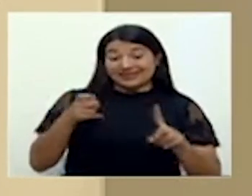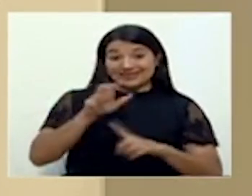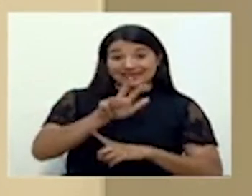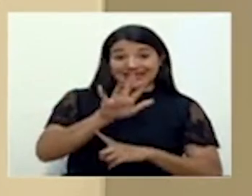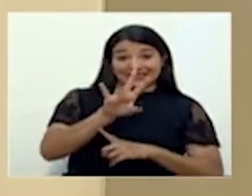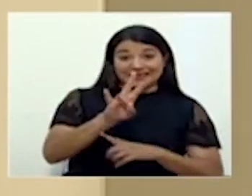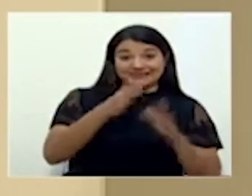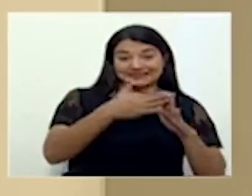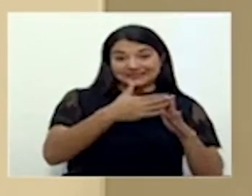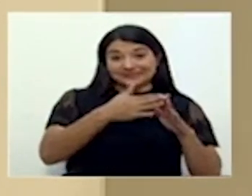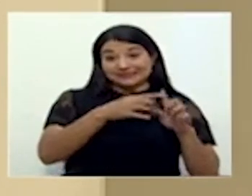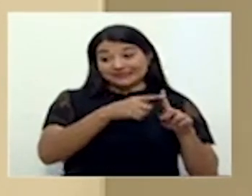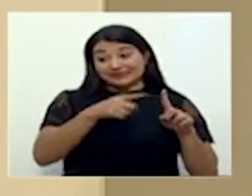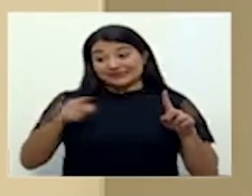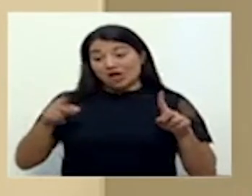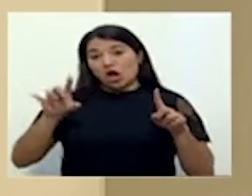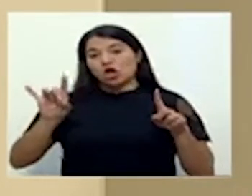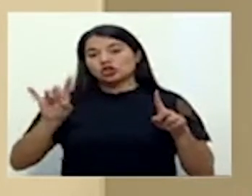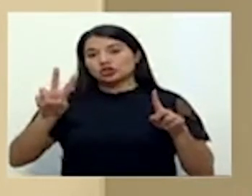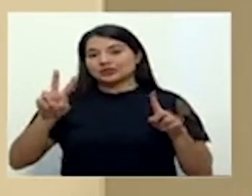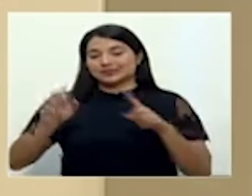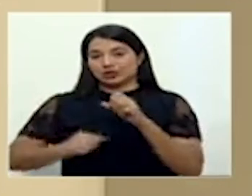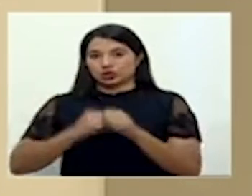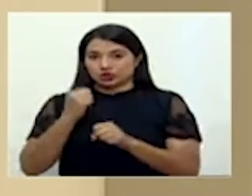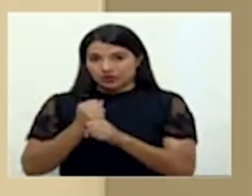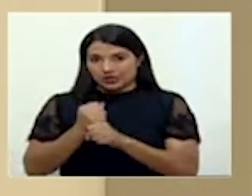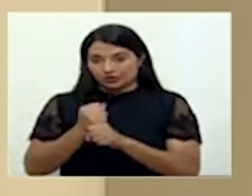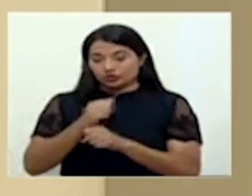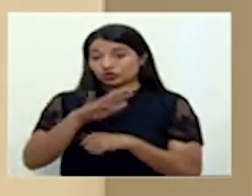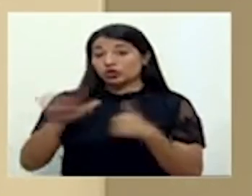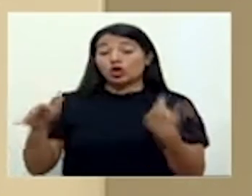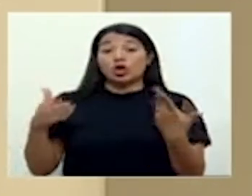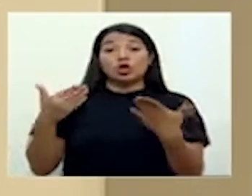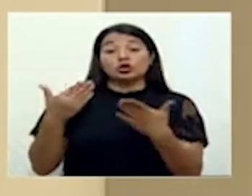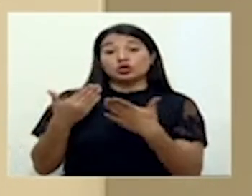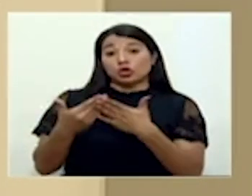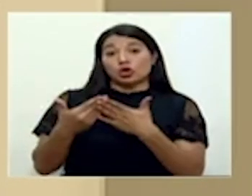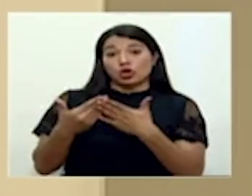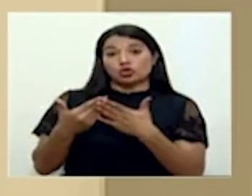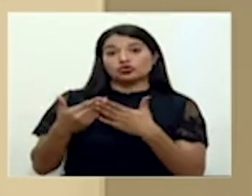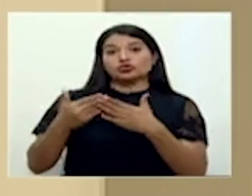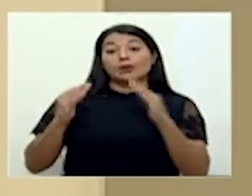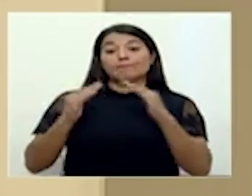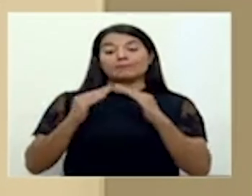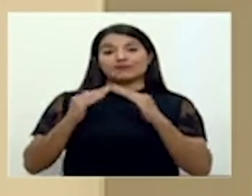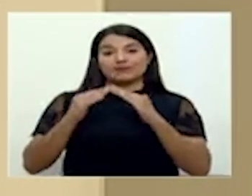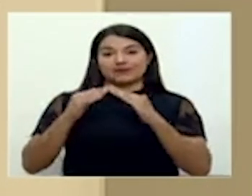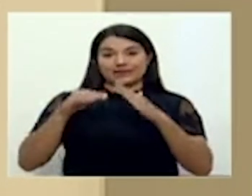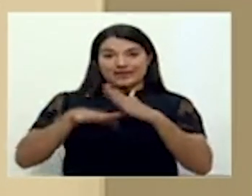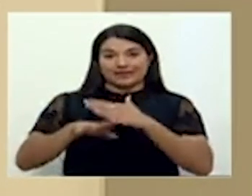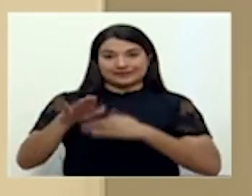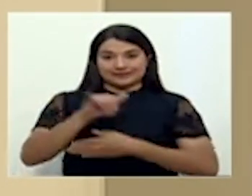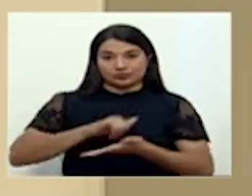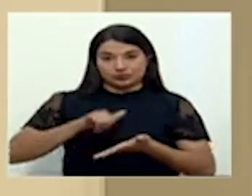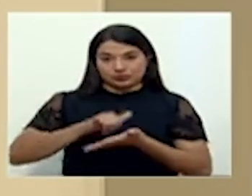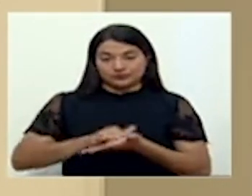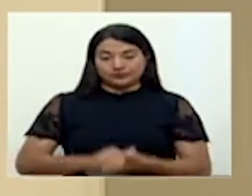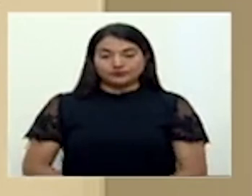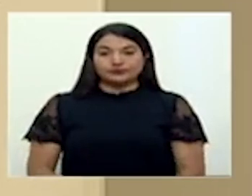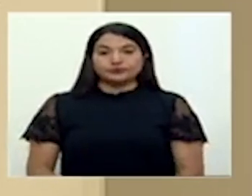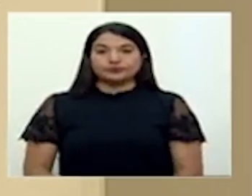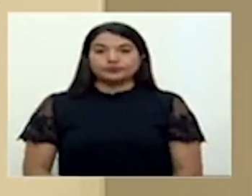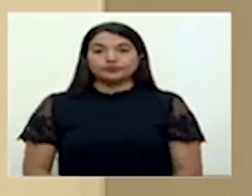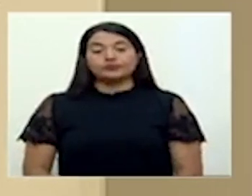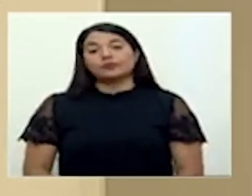hasta los 82 años. Todos son provenientes de San José. Entre los